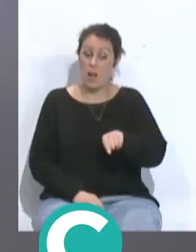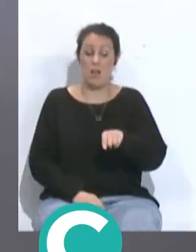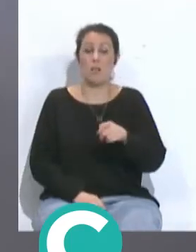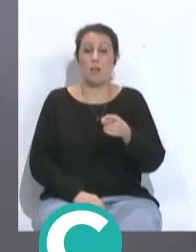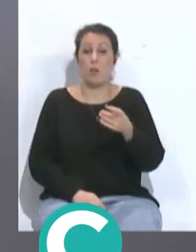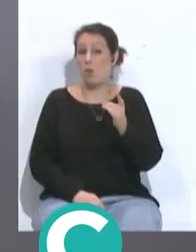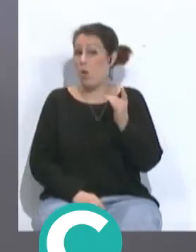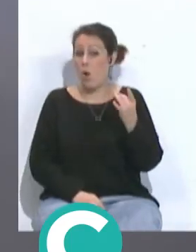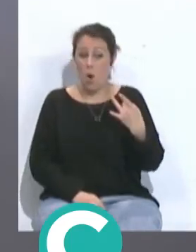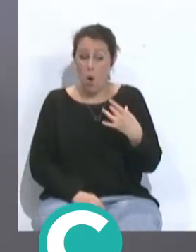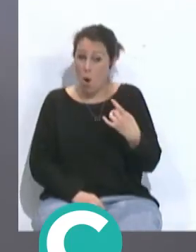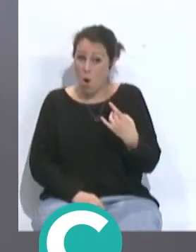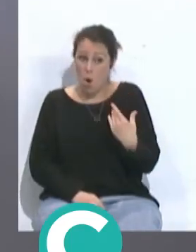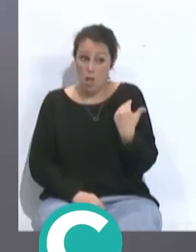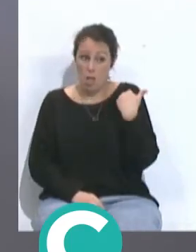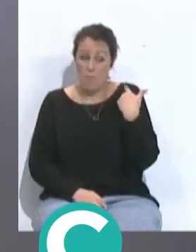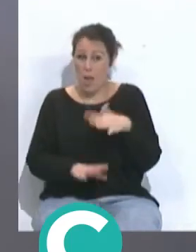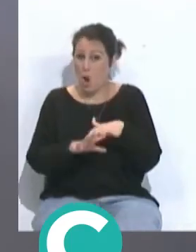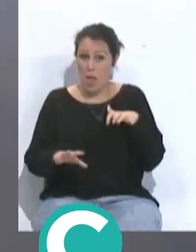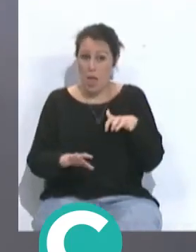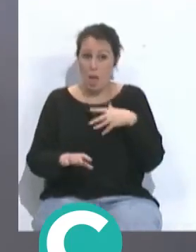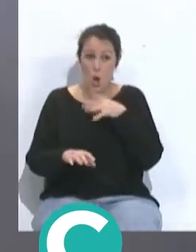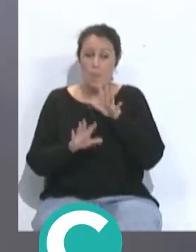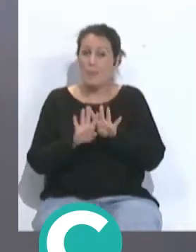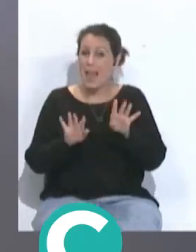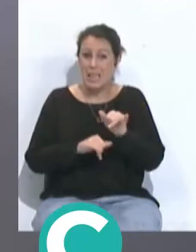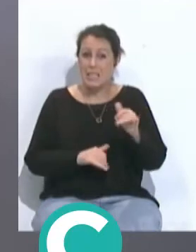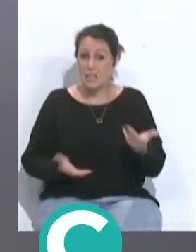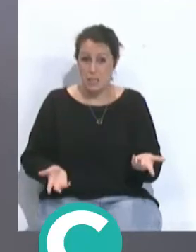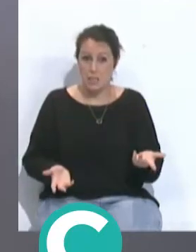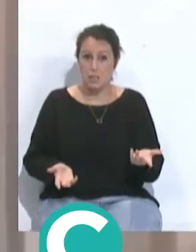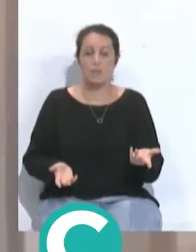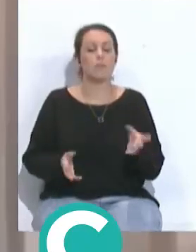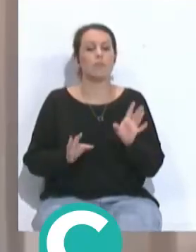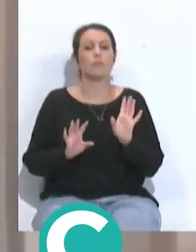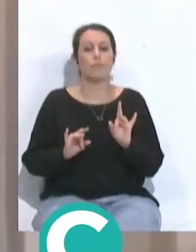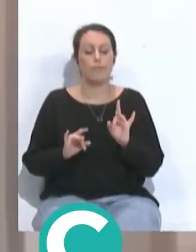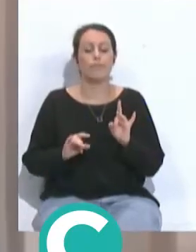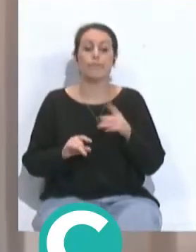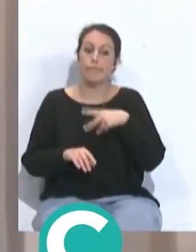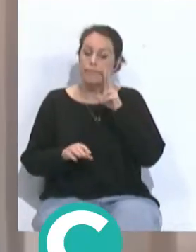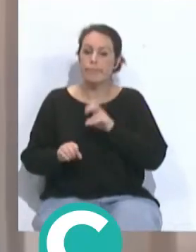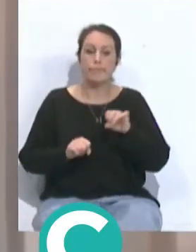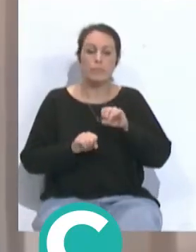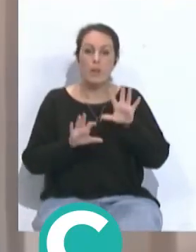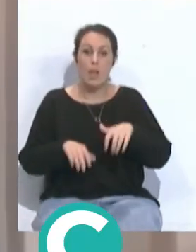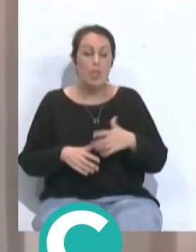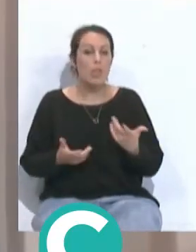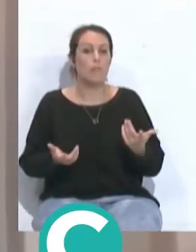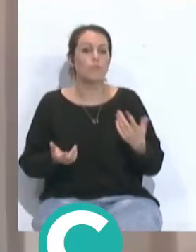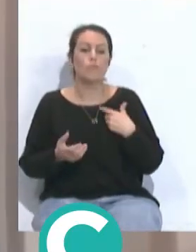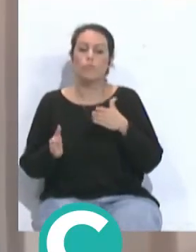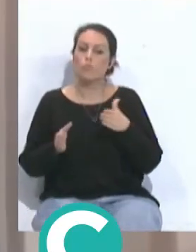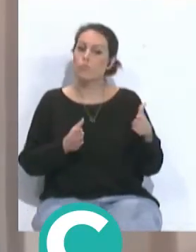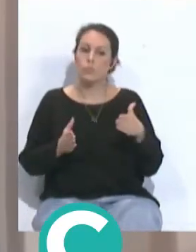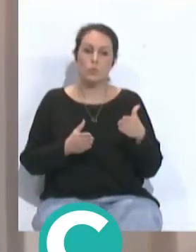los goles que nos han marcado si no me equivoco la mayoría han sido de penalti yo veo a la defensa del Cádiz que está en